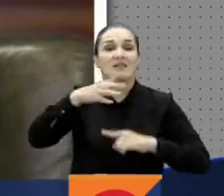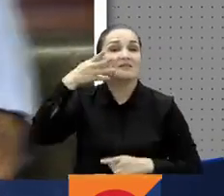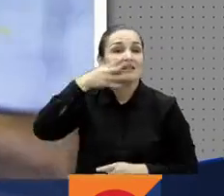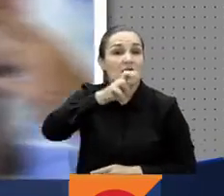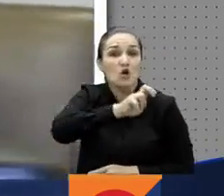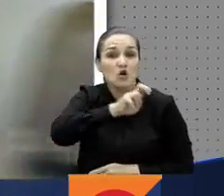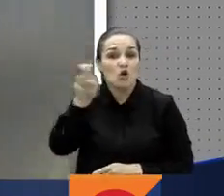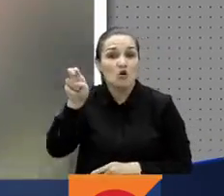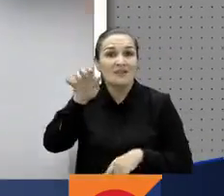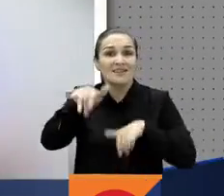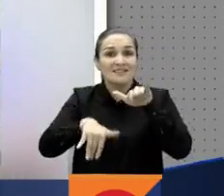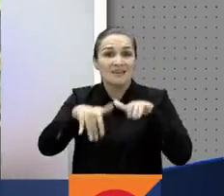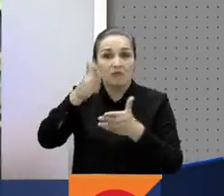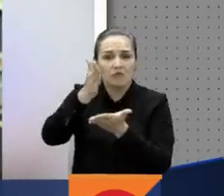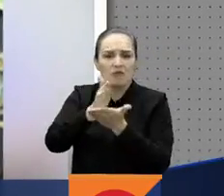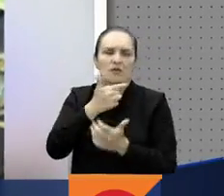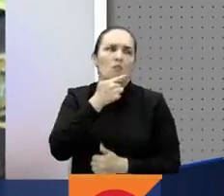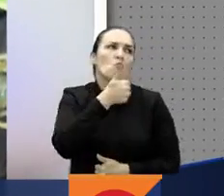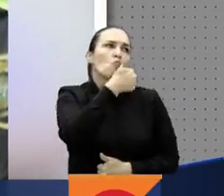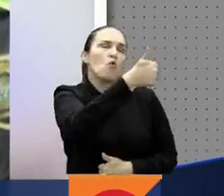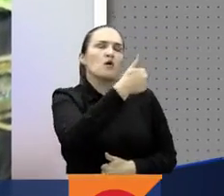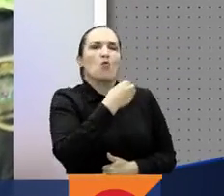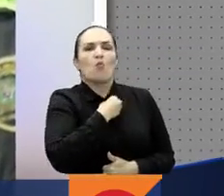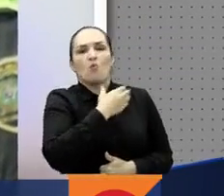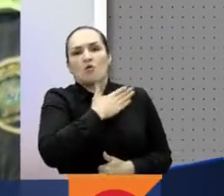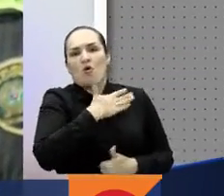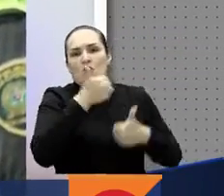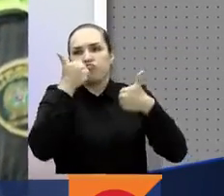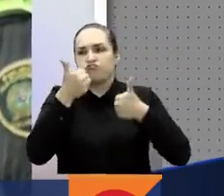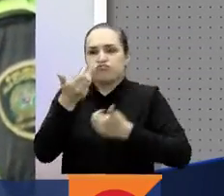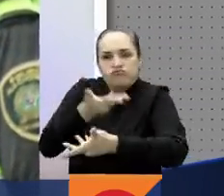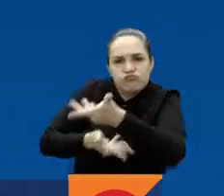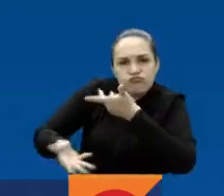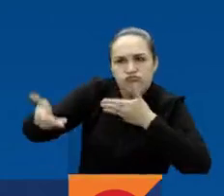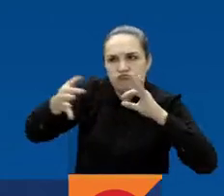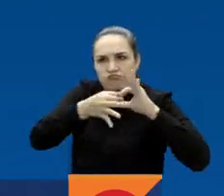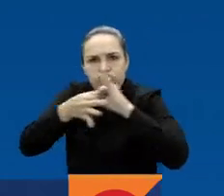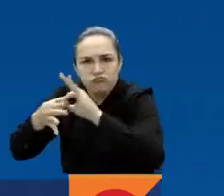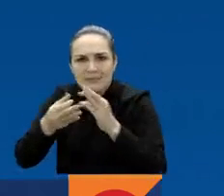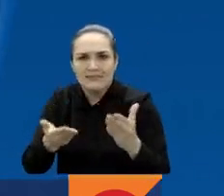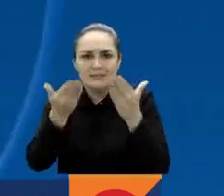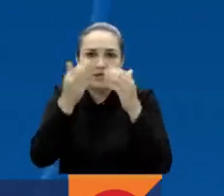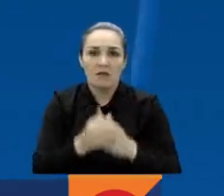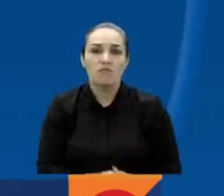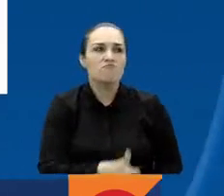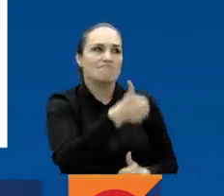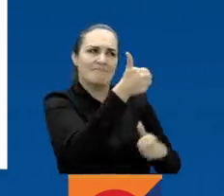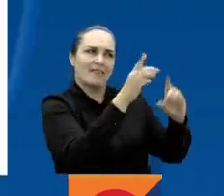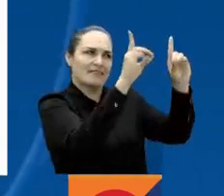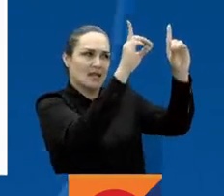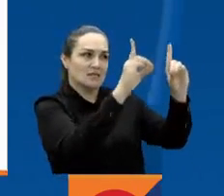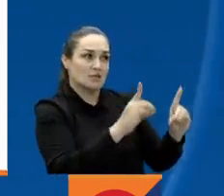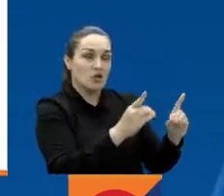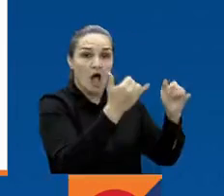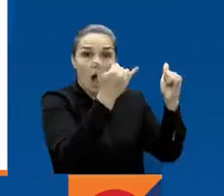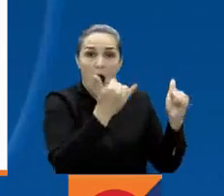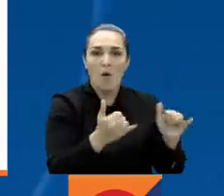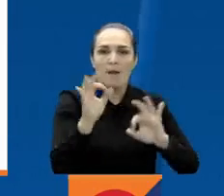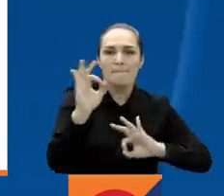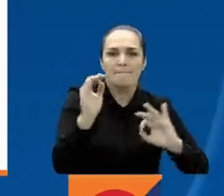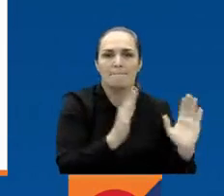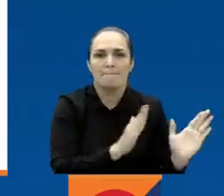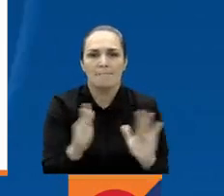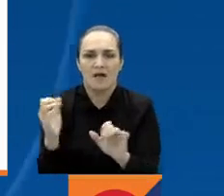Bautista, dijo que esta era una buena oportunidad para la reconstrucción de la frontera. Buena decisión que ahora requiere diseñar un plan de trabajo.